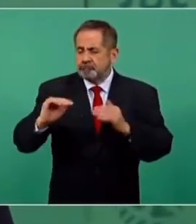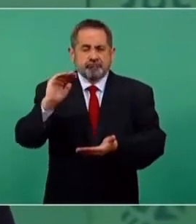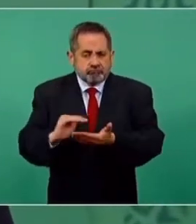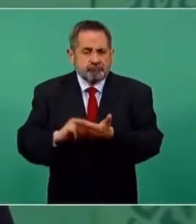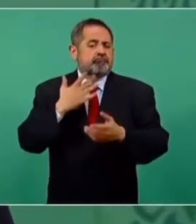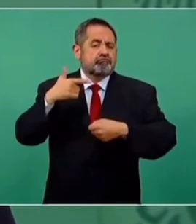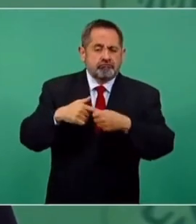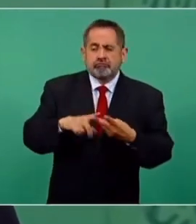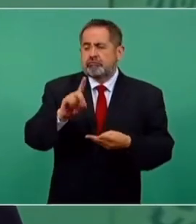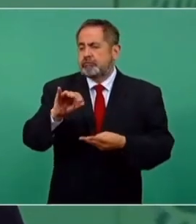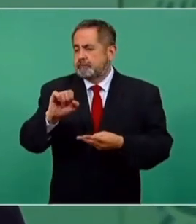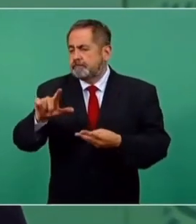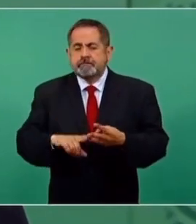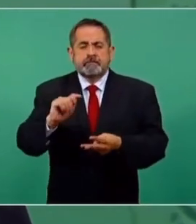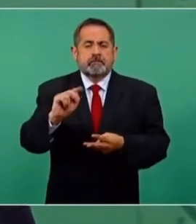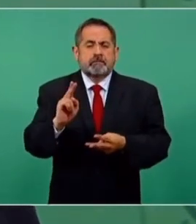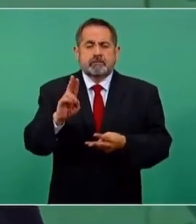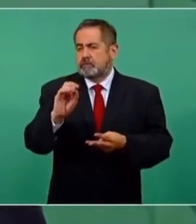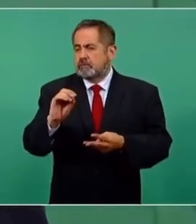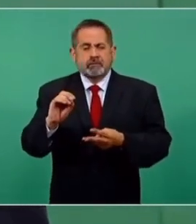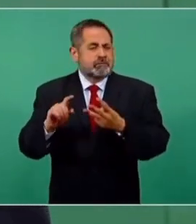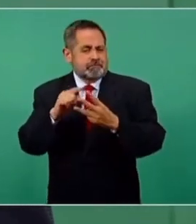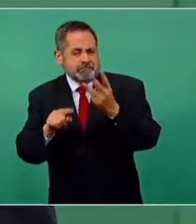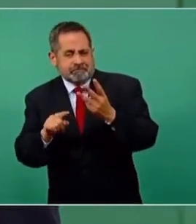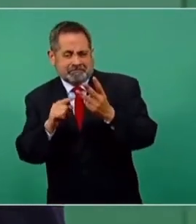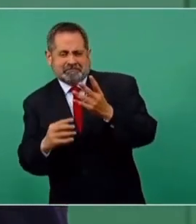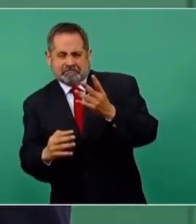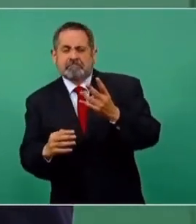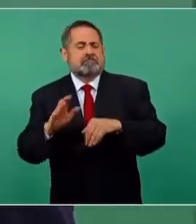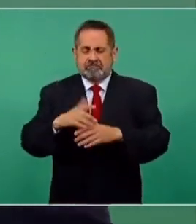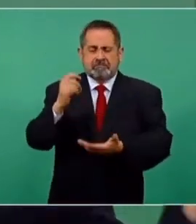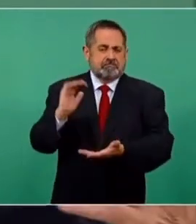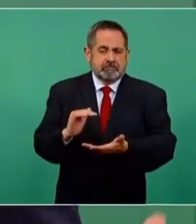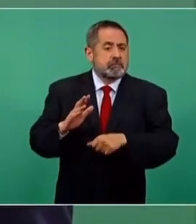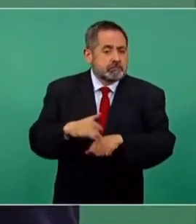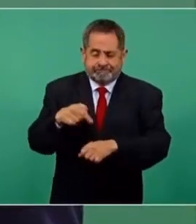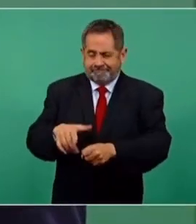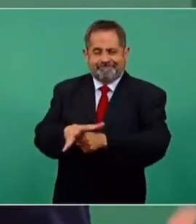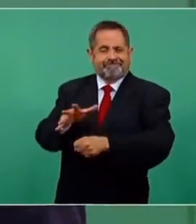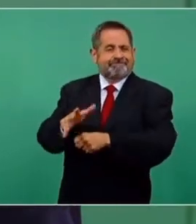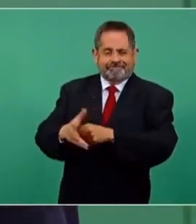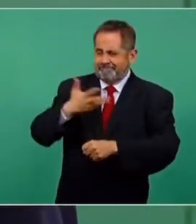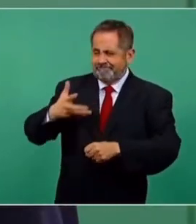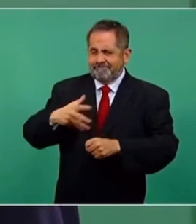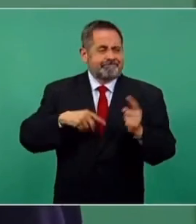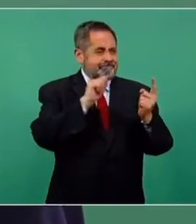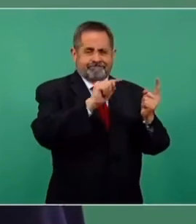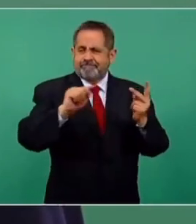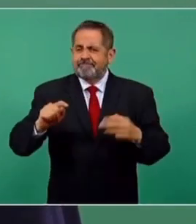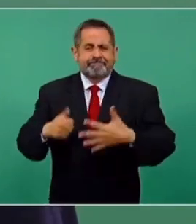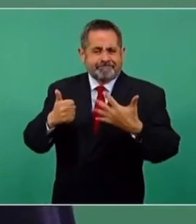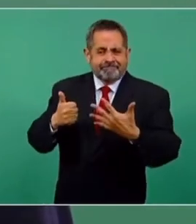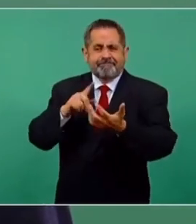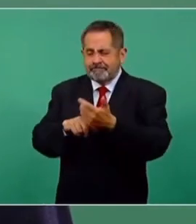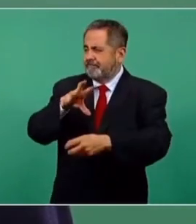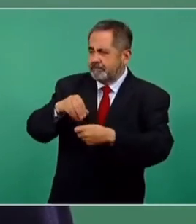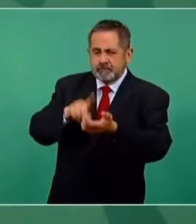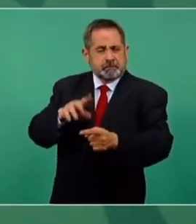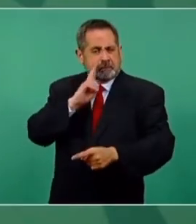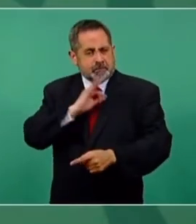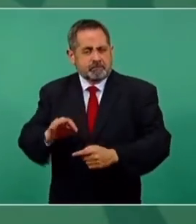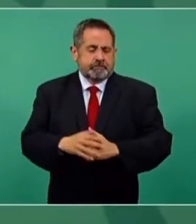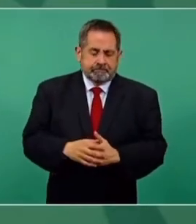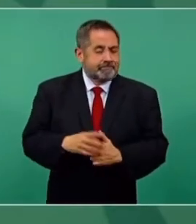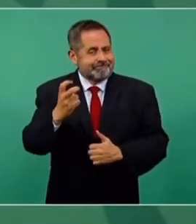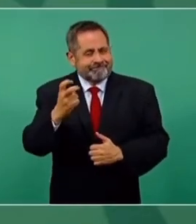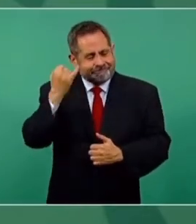en diésel, en turbosina y en otros petrolíferos, porque tenemos capacidad para procesar nuestra materia prima.